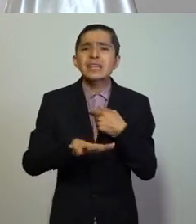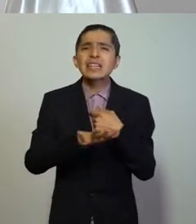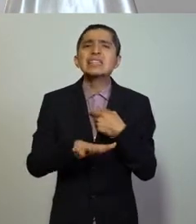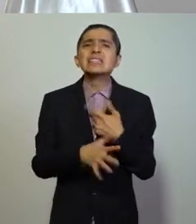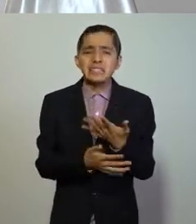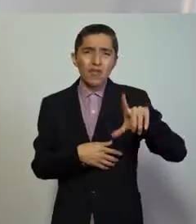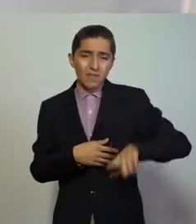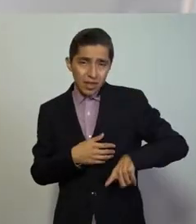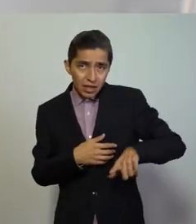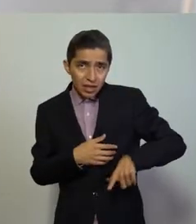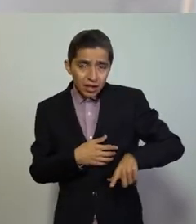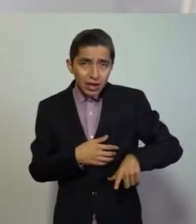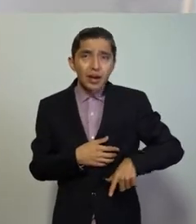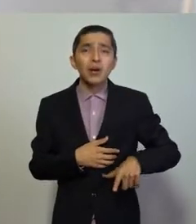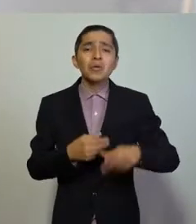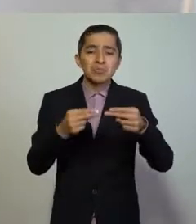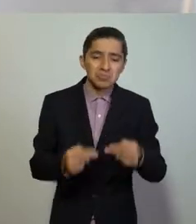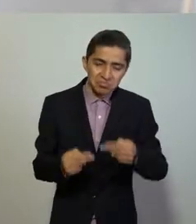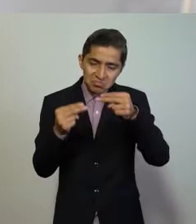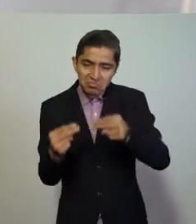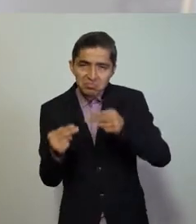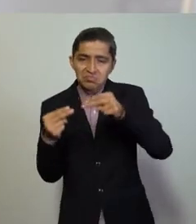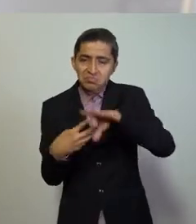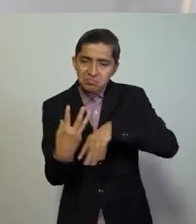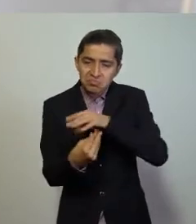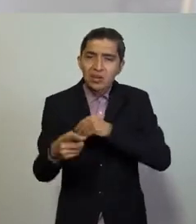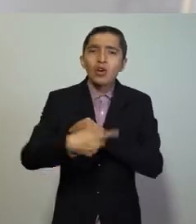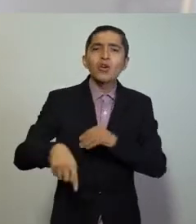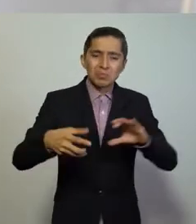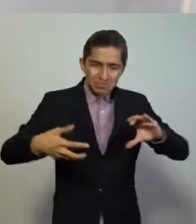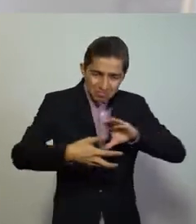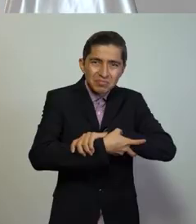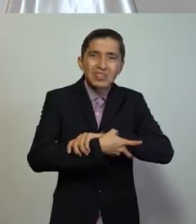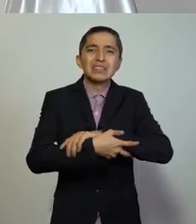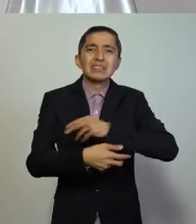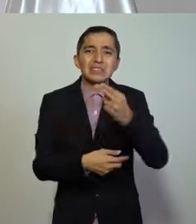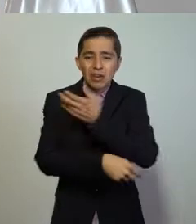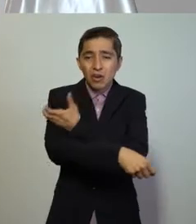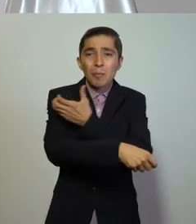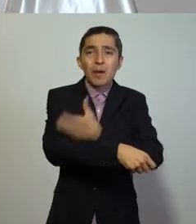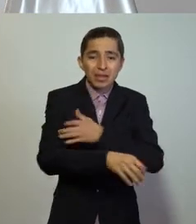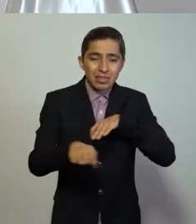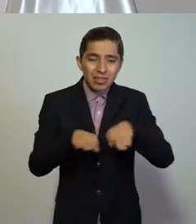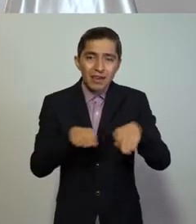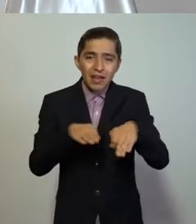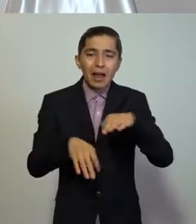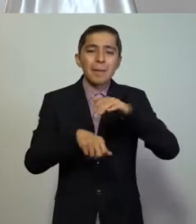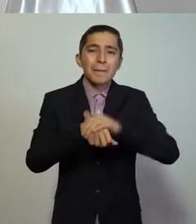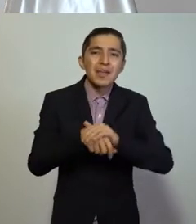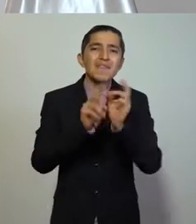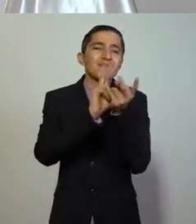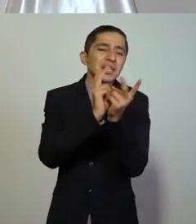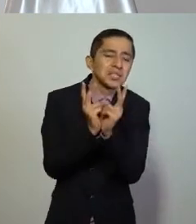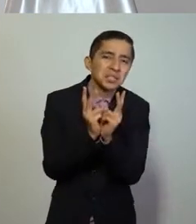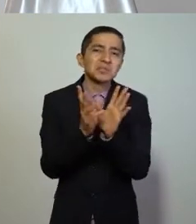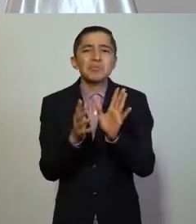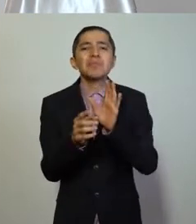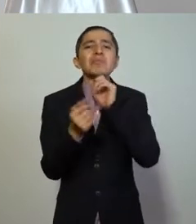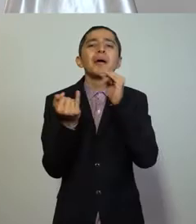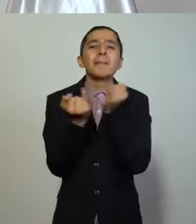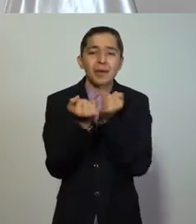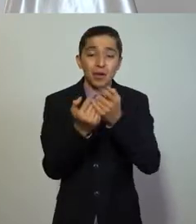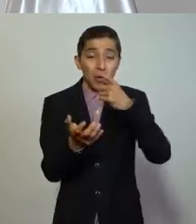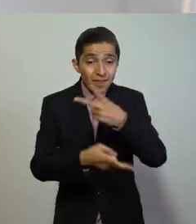organizaciones, de ser solidarios con nuestros compañeros de trabajo, con nuestra familia, con amigos, vecinos o con